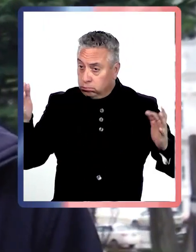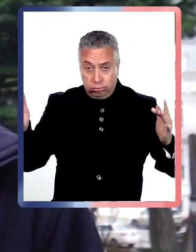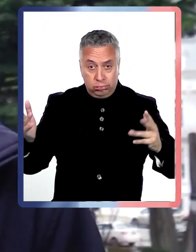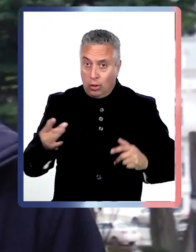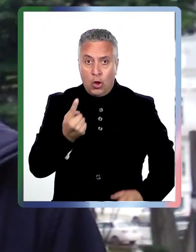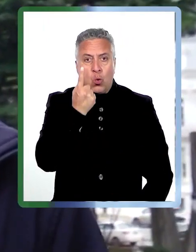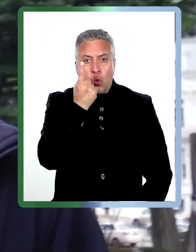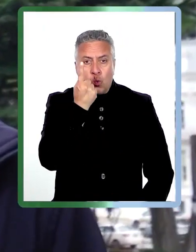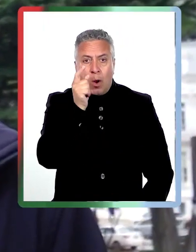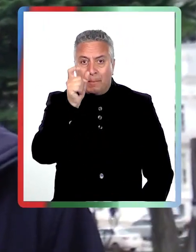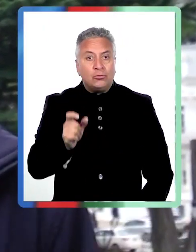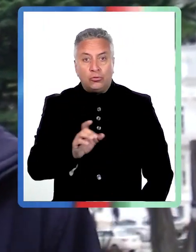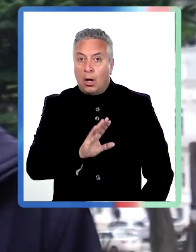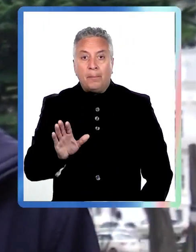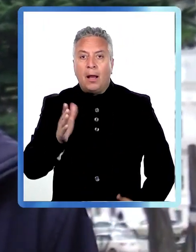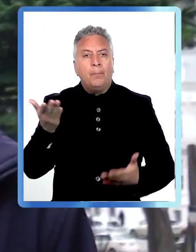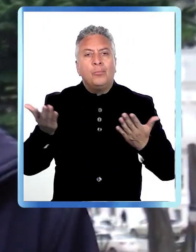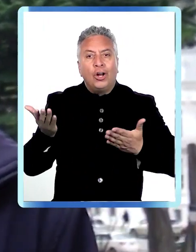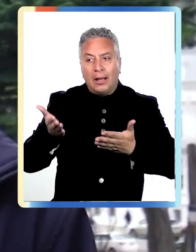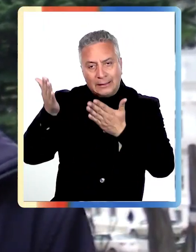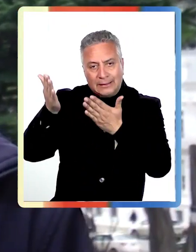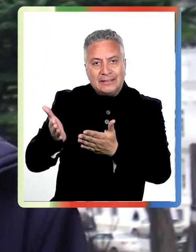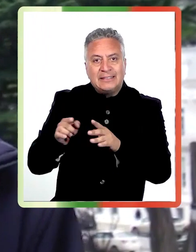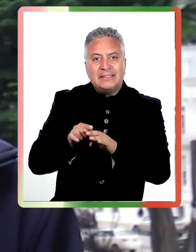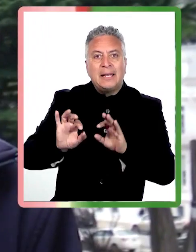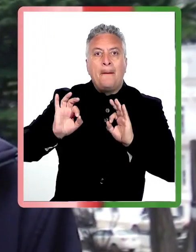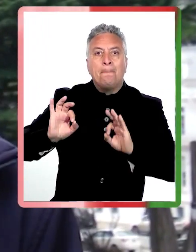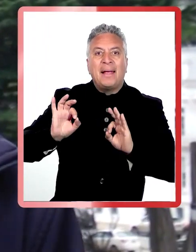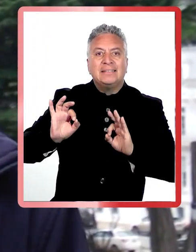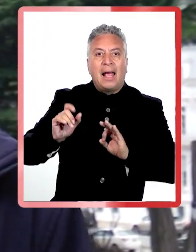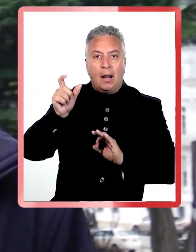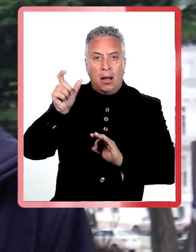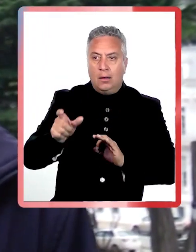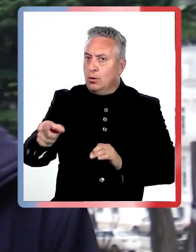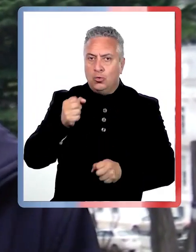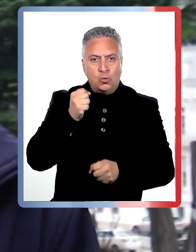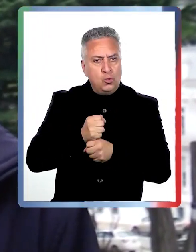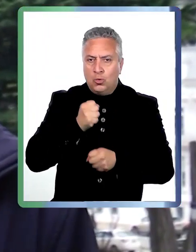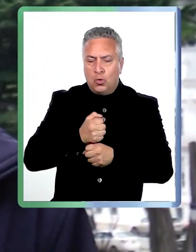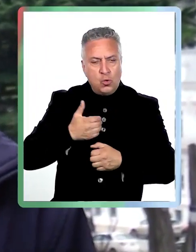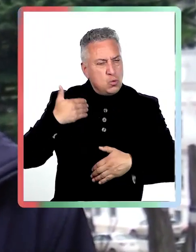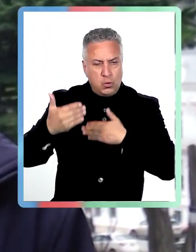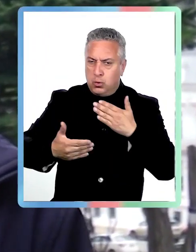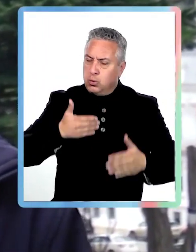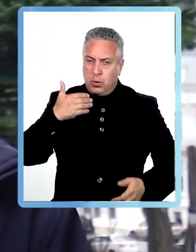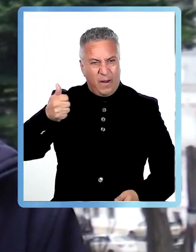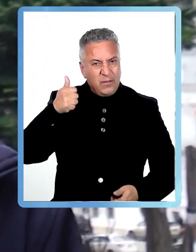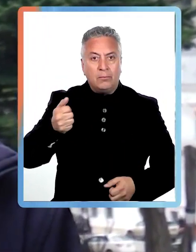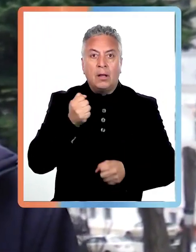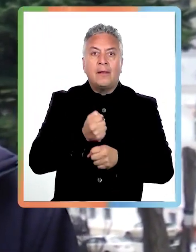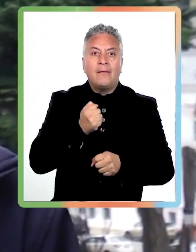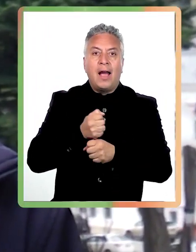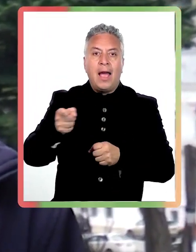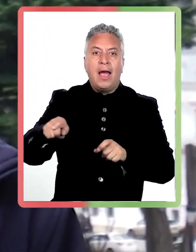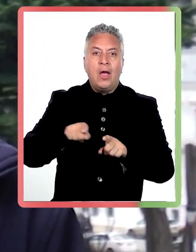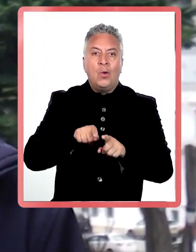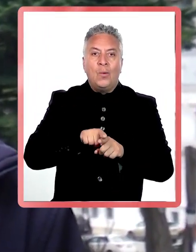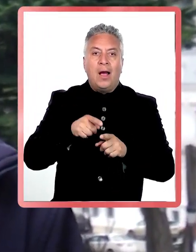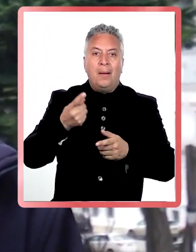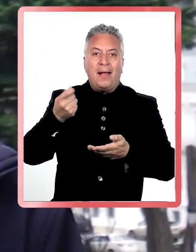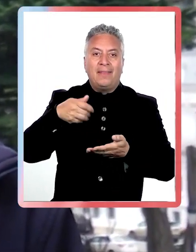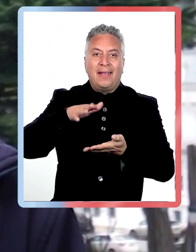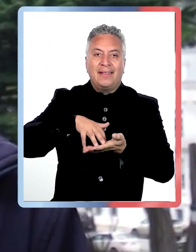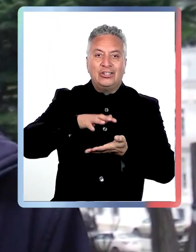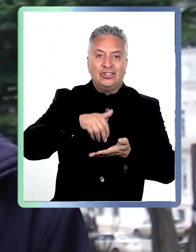mantener aún, que es una persona que es una muy buena funcionaria que trabaja en tesorería, que por cierto ha sido siempre muy